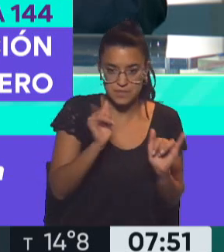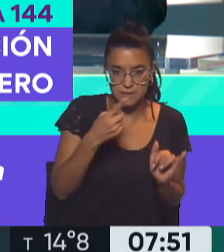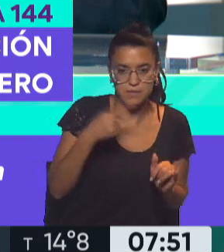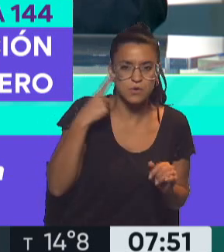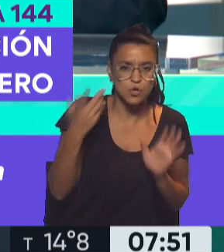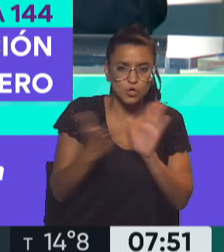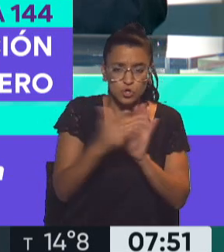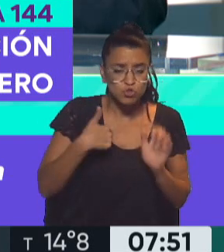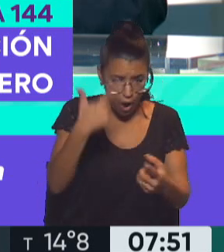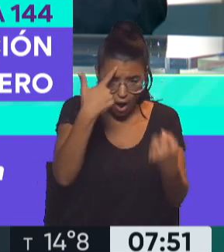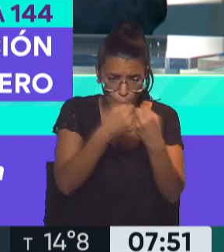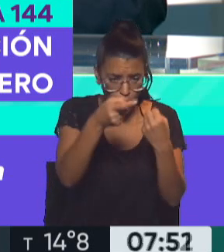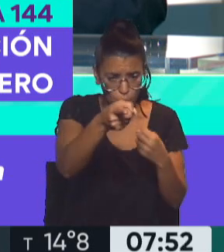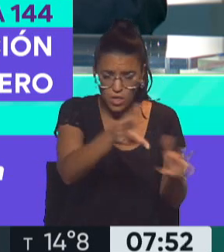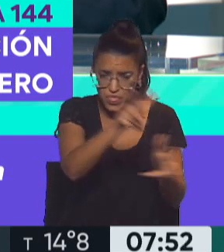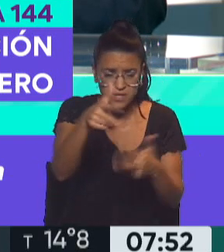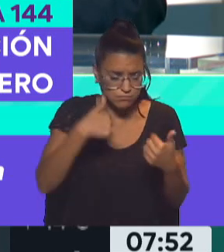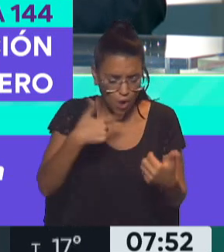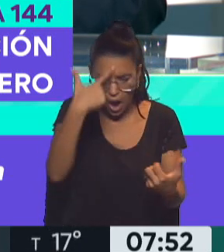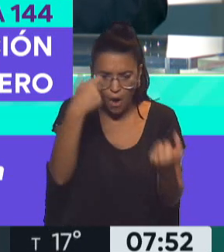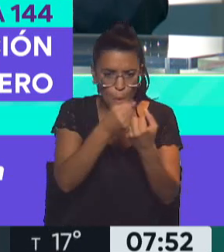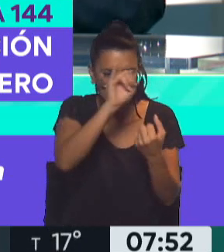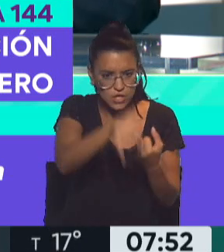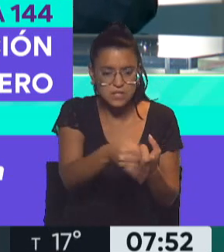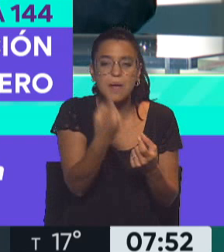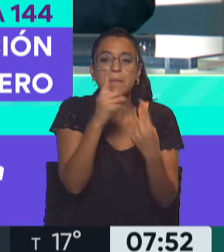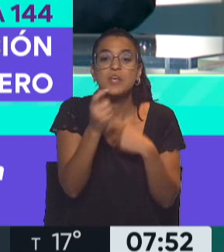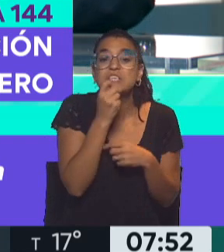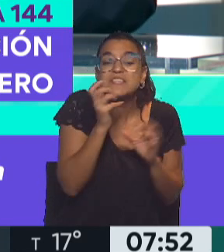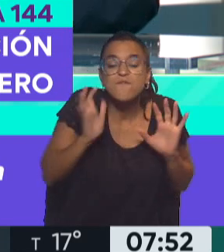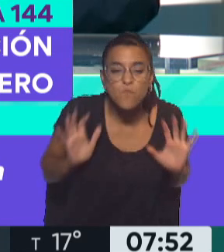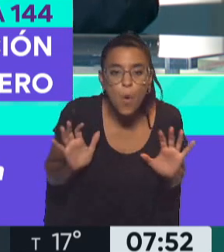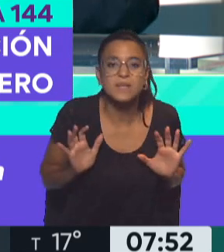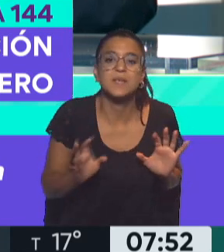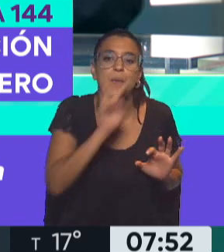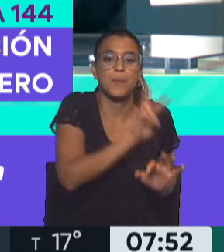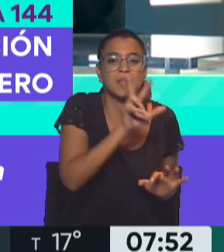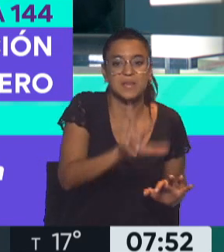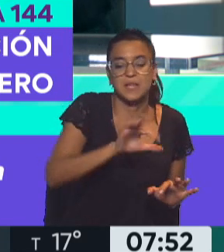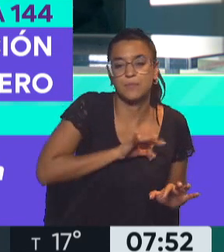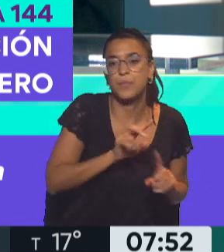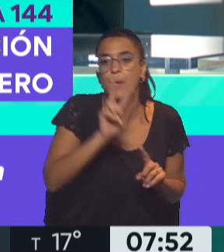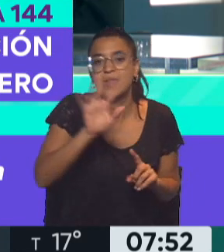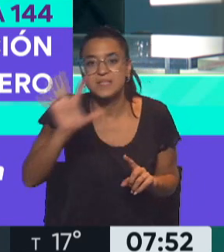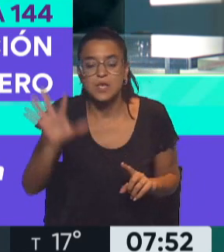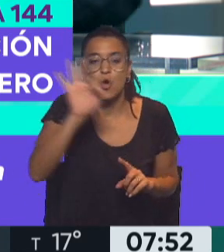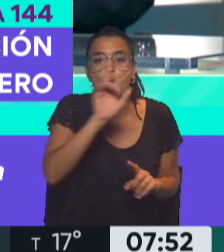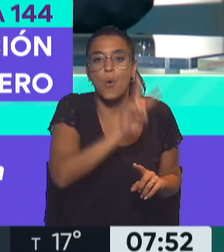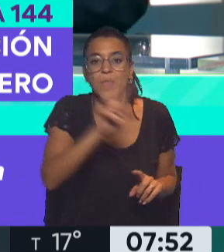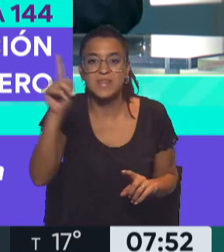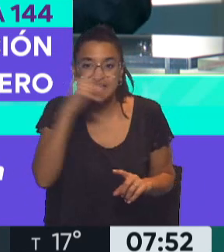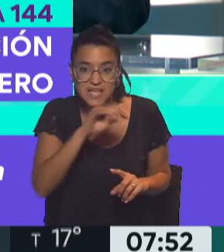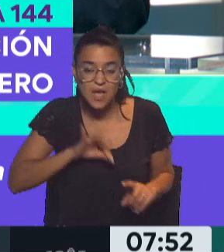razonar juntos. Yo estoy de acuerdo con lo que usted dice. Ahora, lo que digo es que si hubiera sido en lugar de 23, 25 o 27,